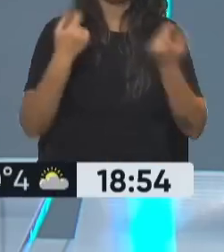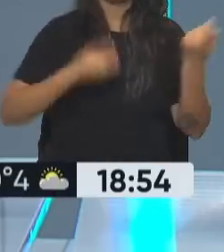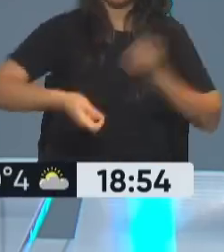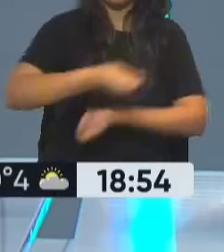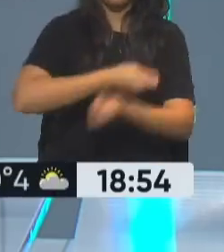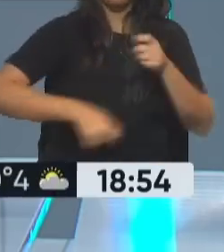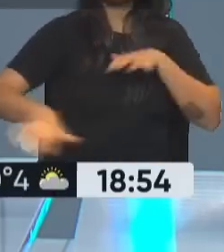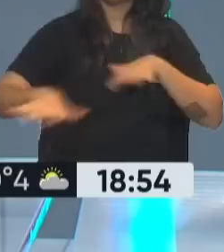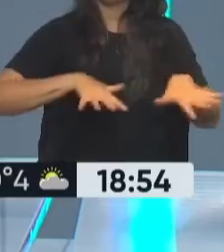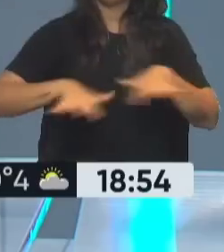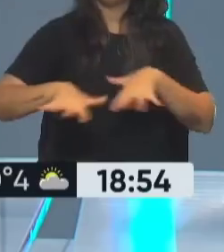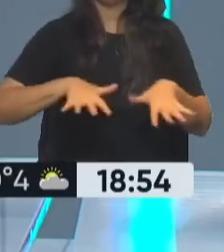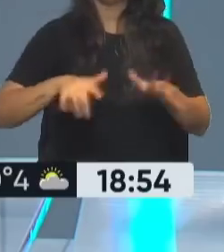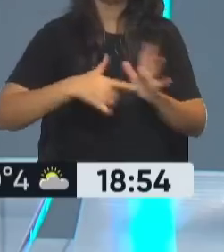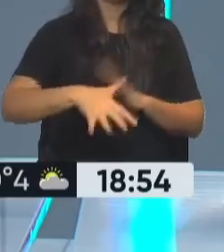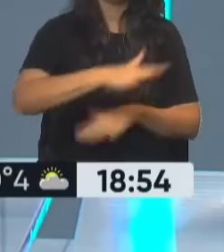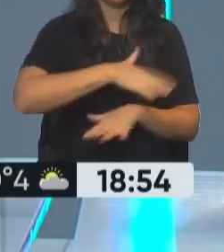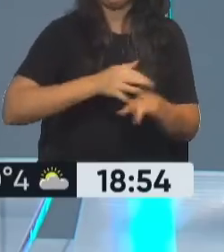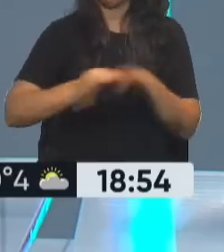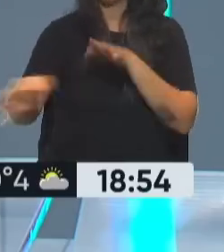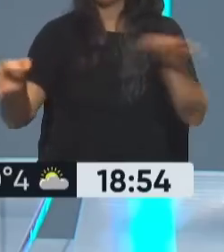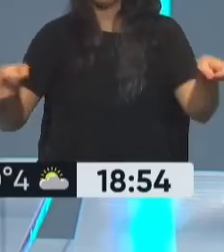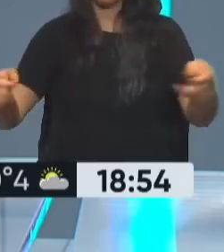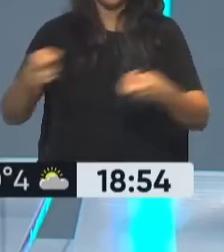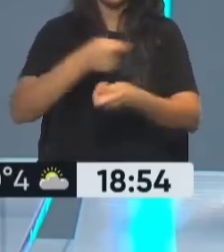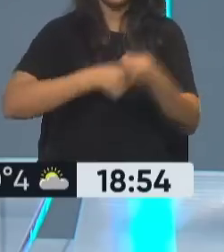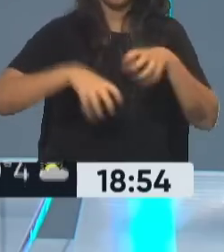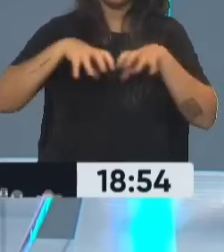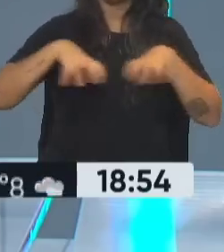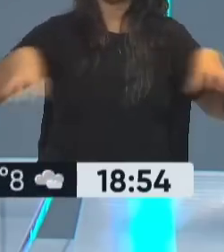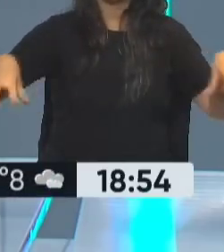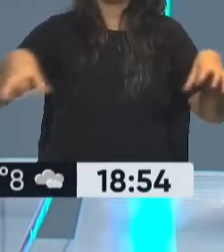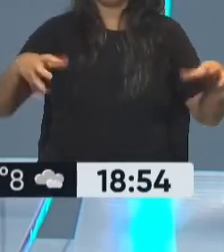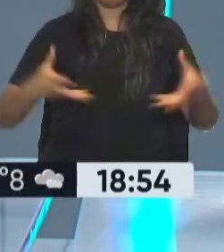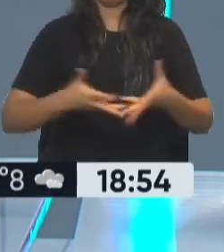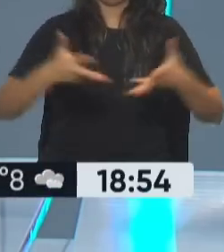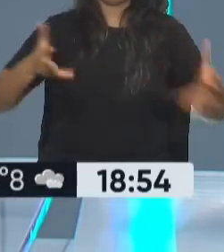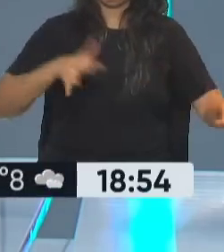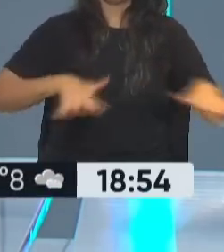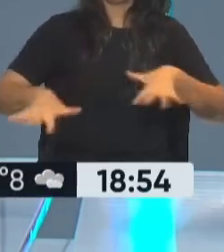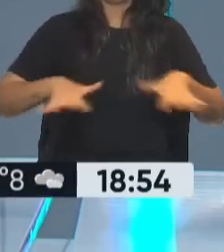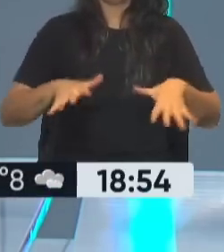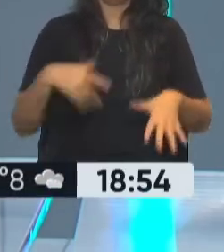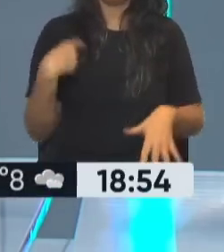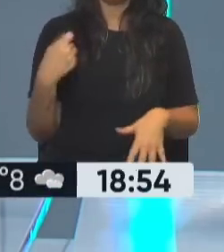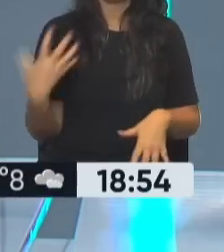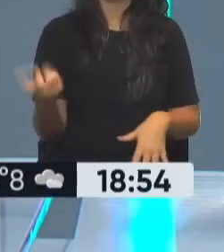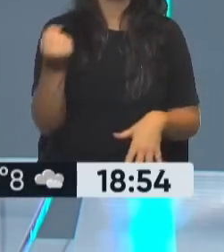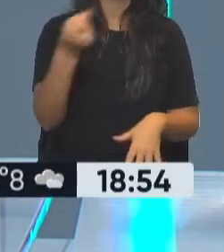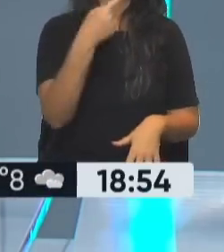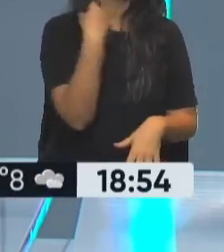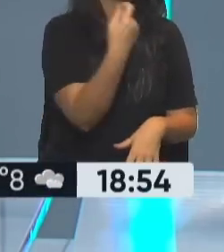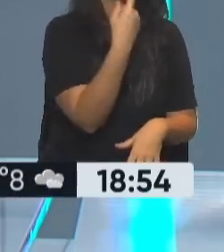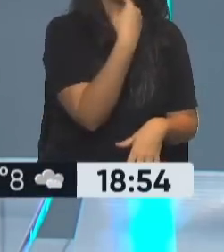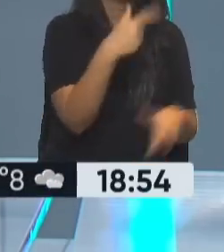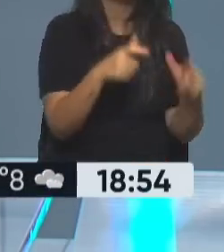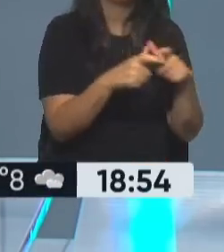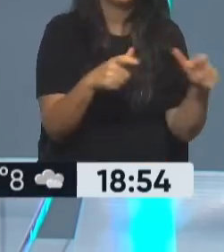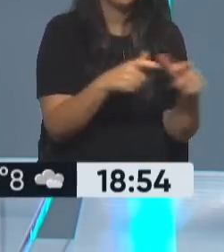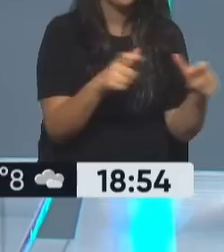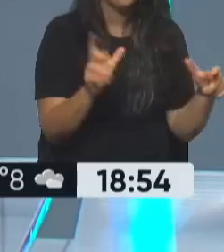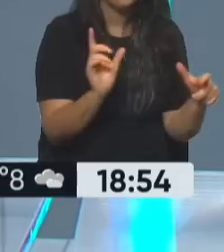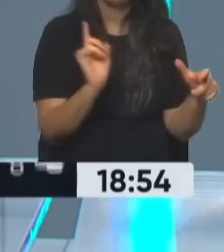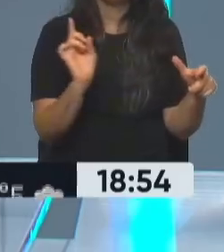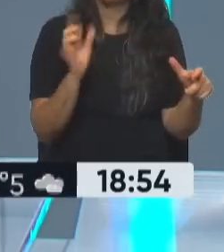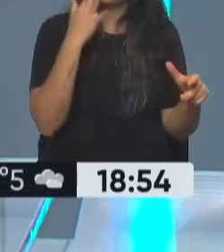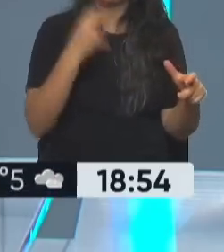contributivas. Por su parte, aseguraron desde la ANSES que desde agosto en adelante no habrá que ir a